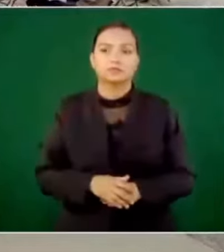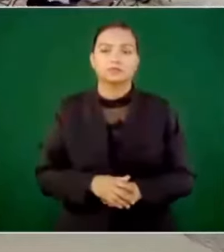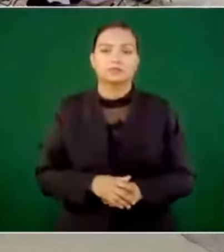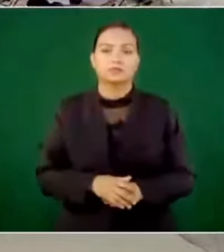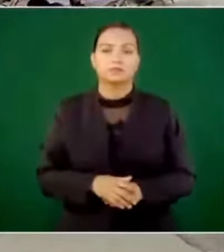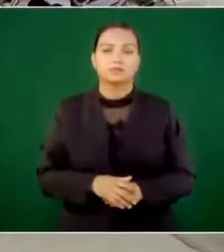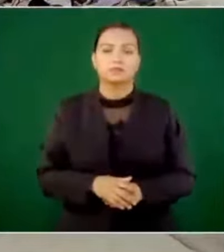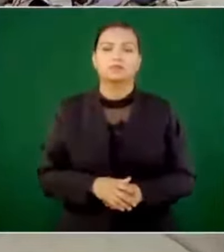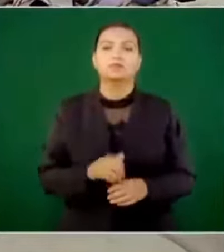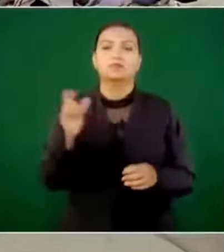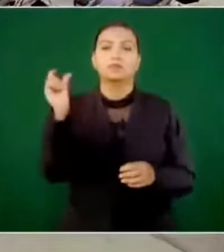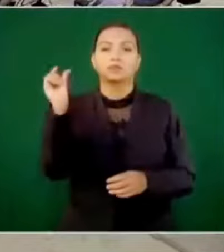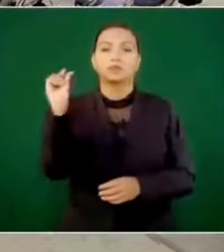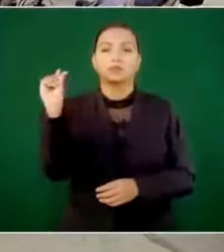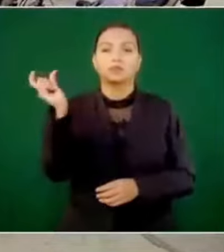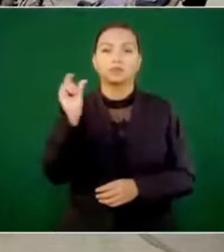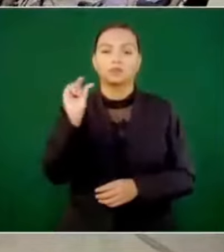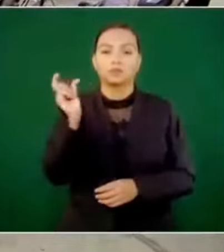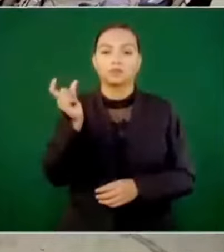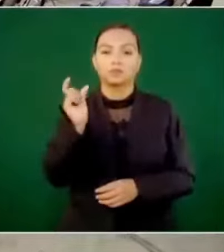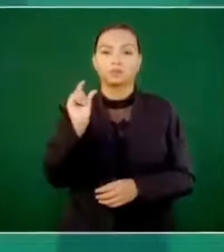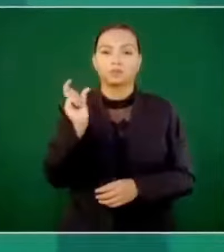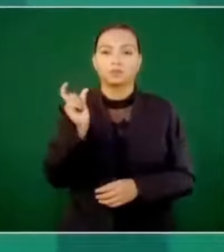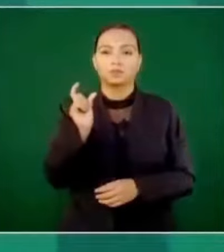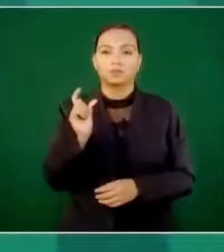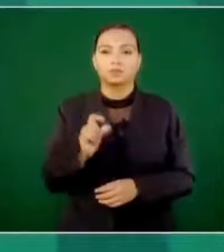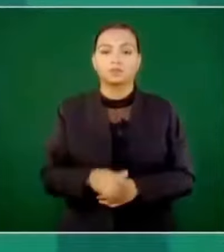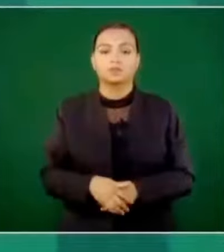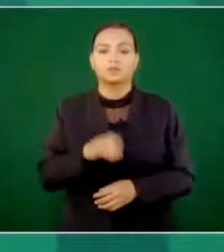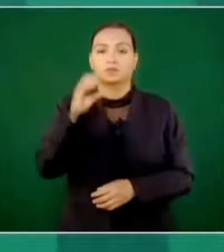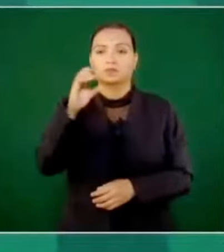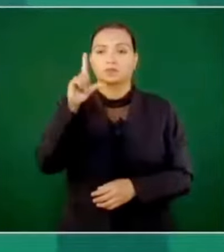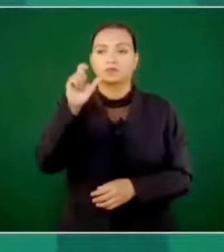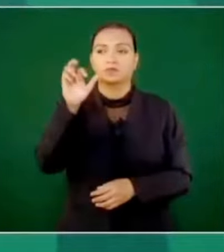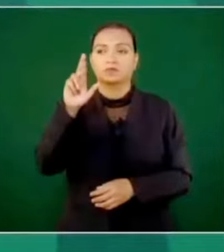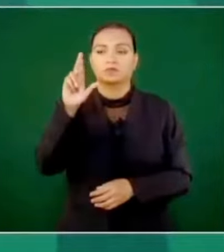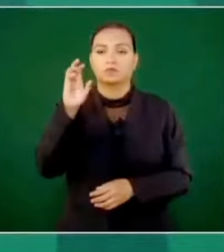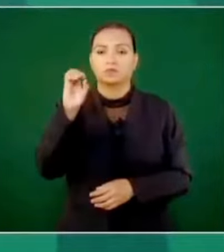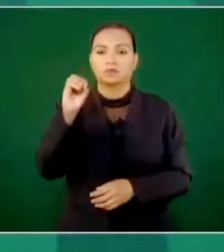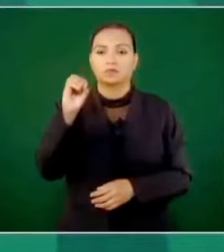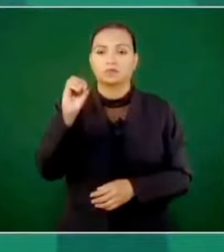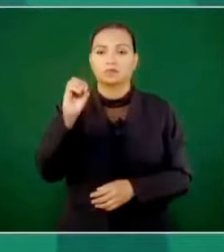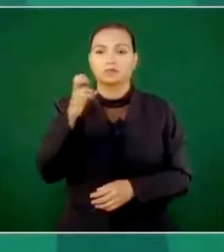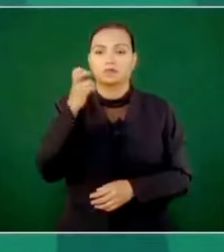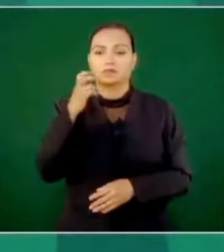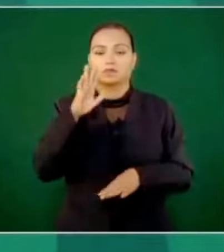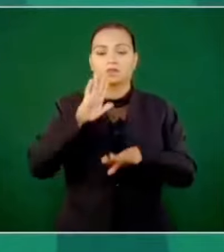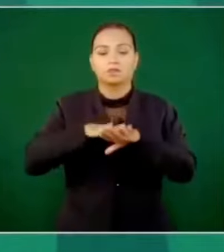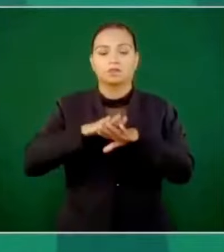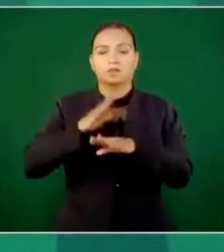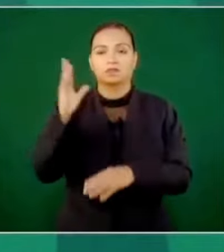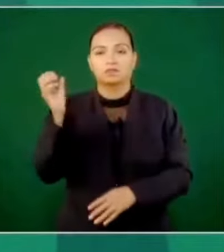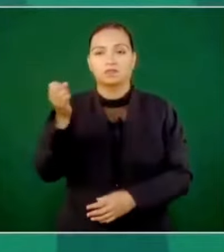cuando el clero era tan fuerte,